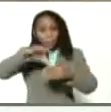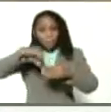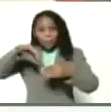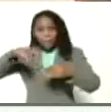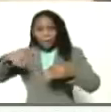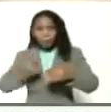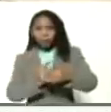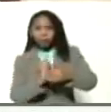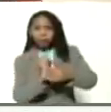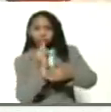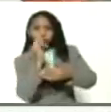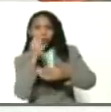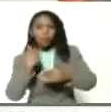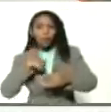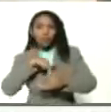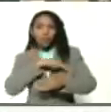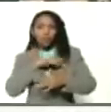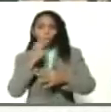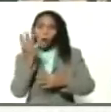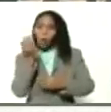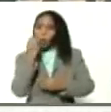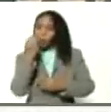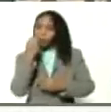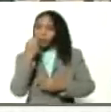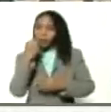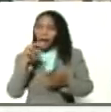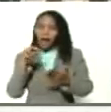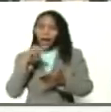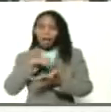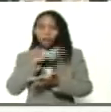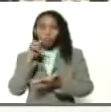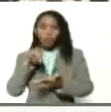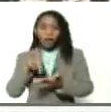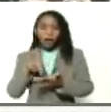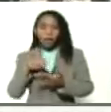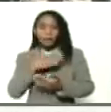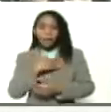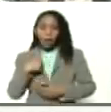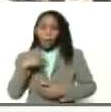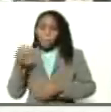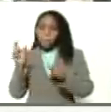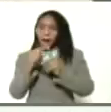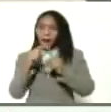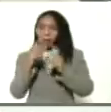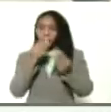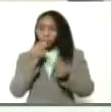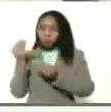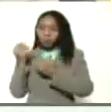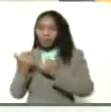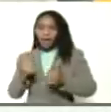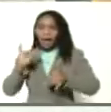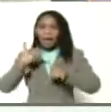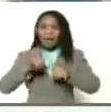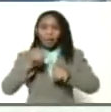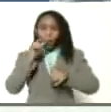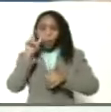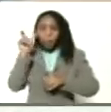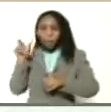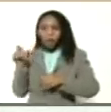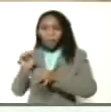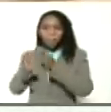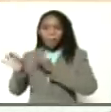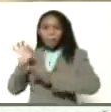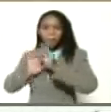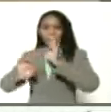siembra de nuestros rubros de alimentos a nivel nacional quisiera darle la palabra de inmediato al ingeniero Oscar Sánchez para que nos